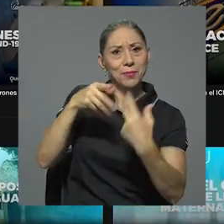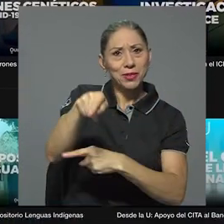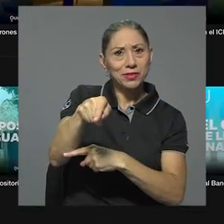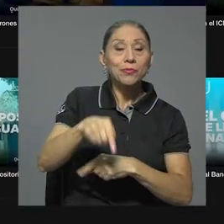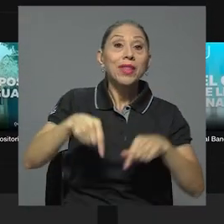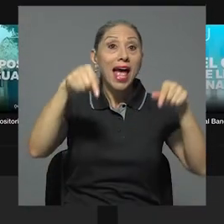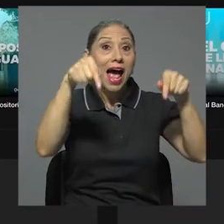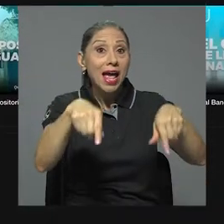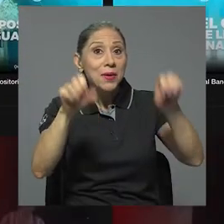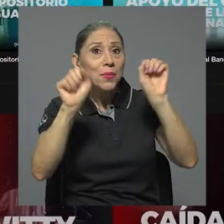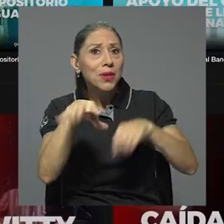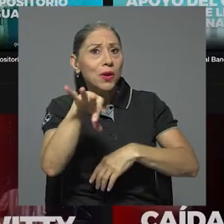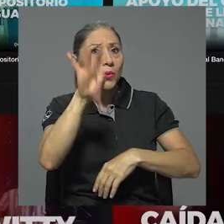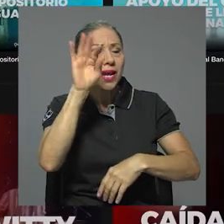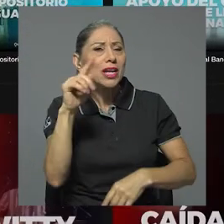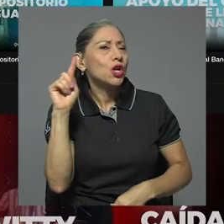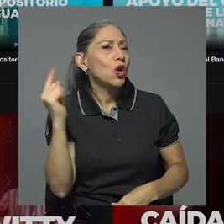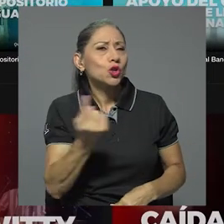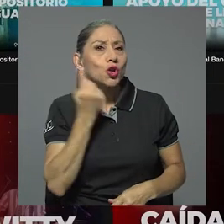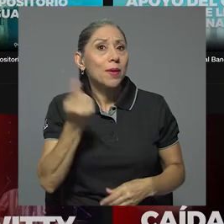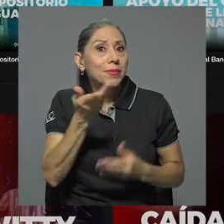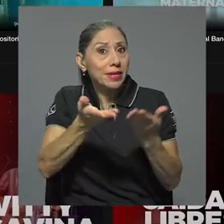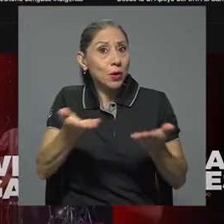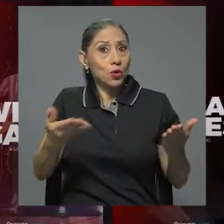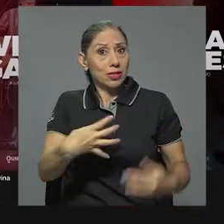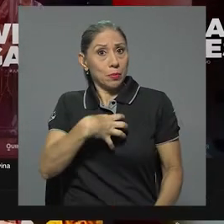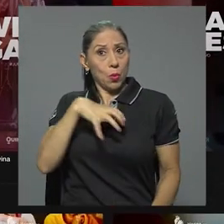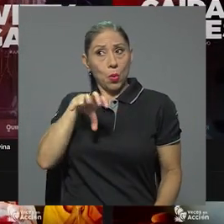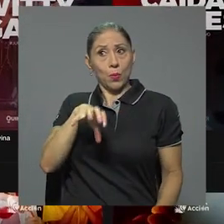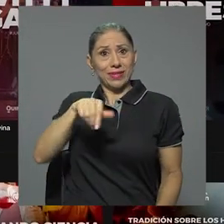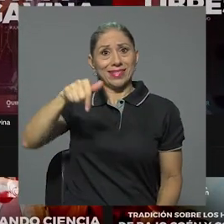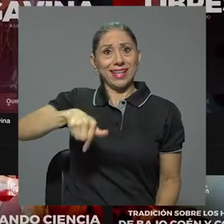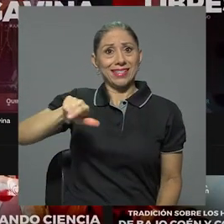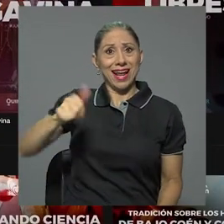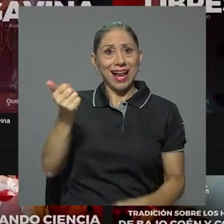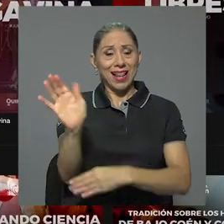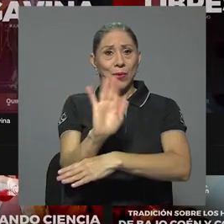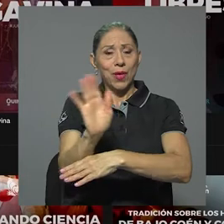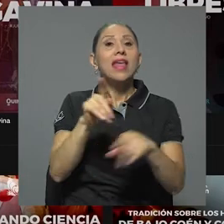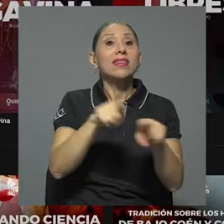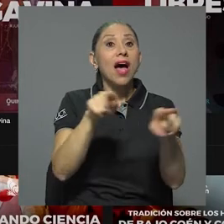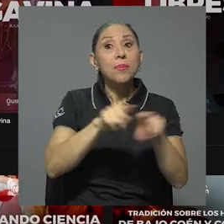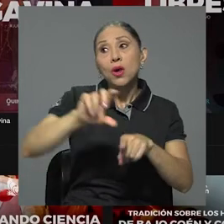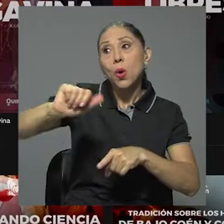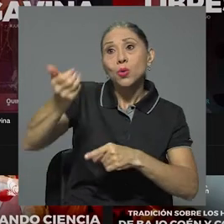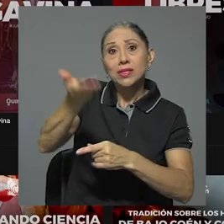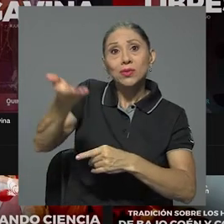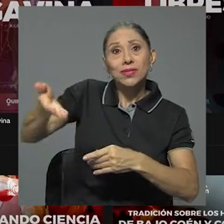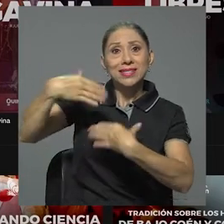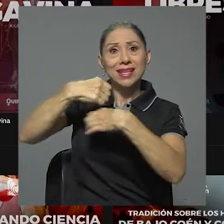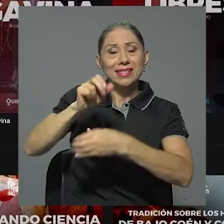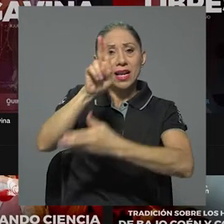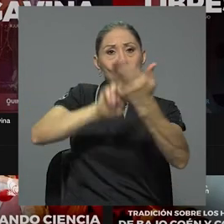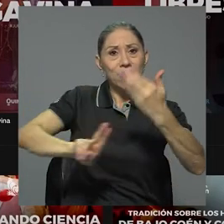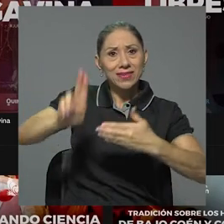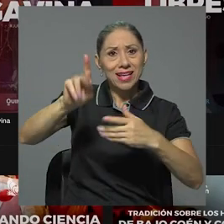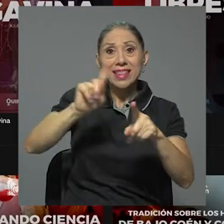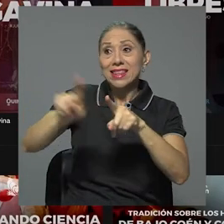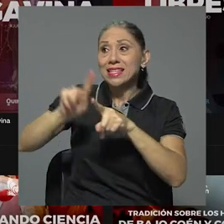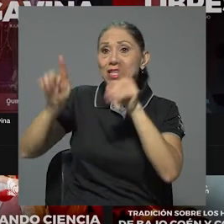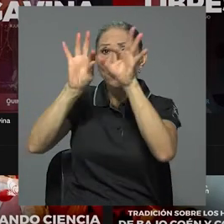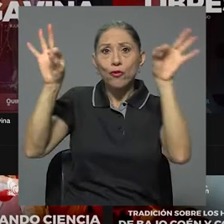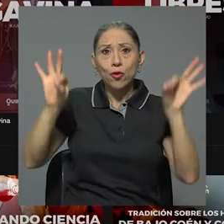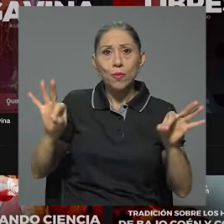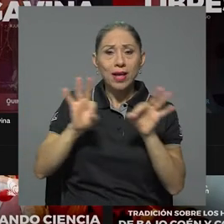usted podrá encontrar no solo material propio de este canal, sino otros producidos por la universidad y sus unidades en distintos formatos